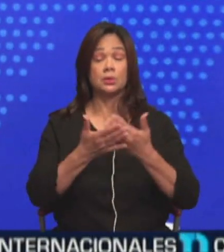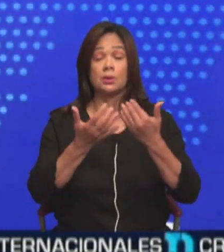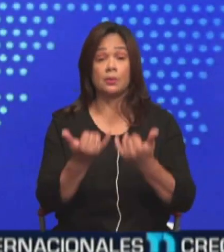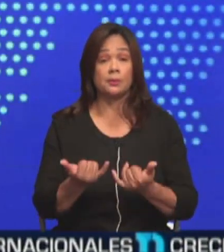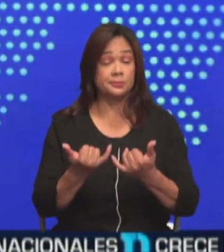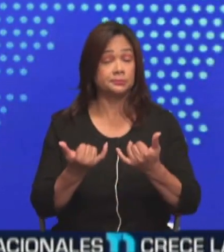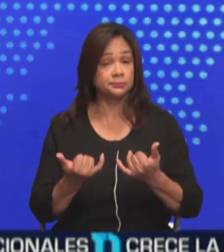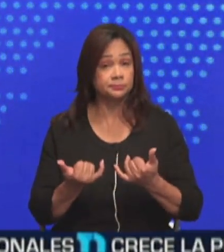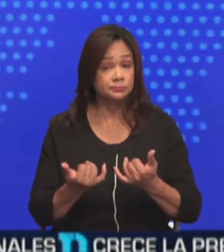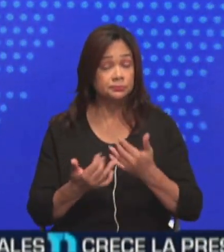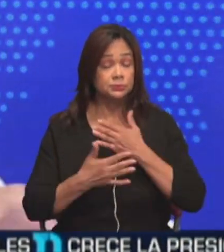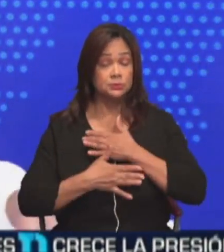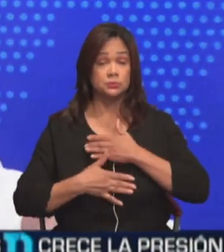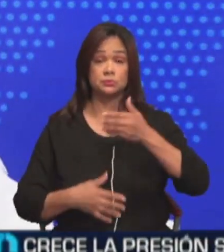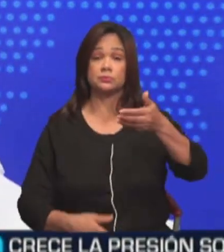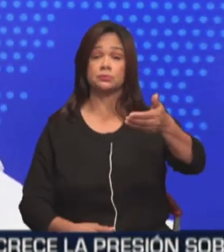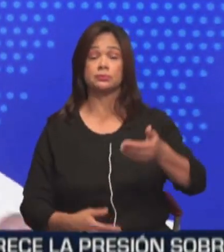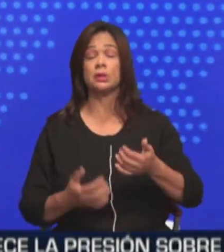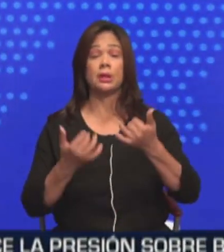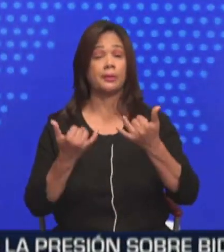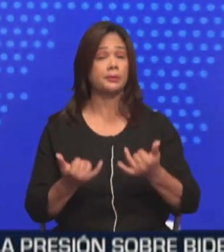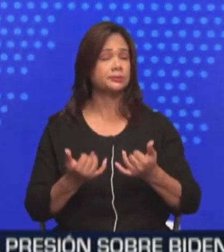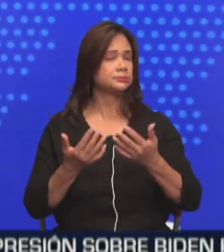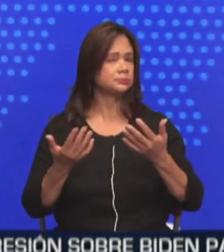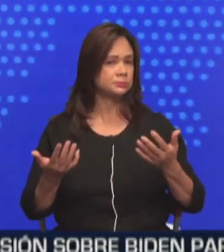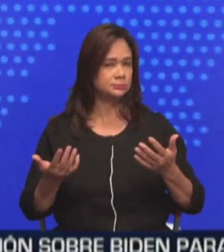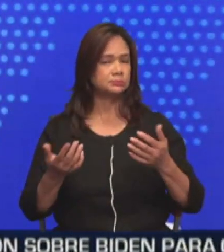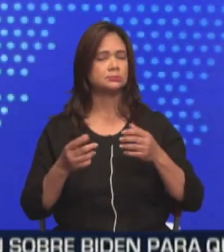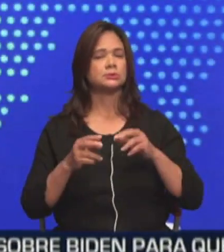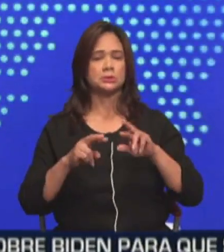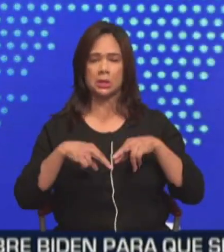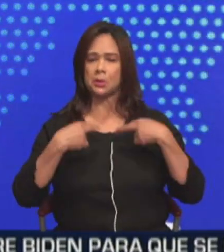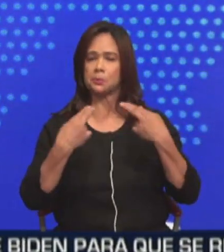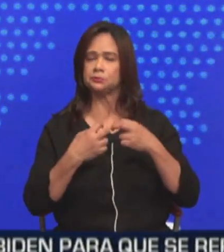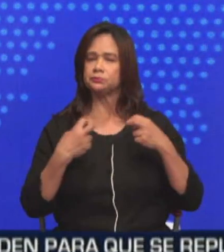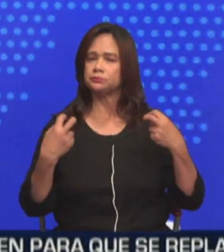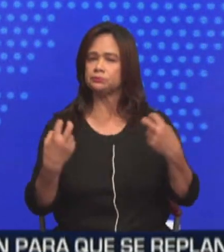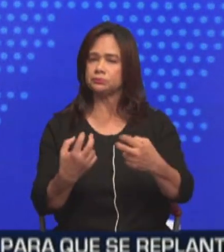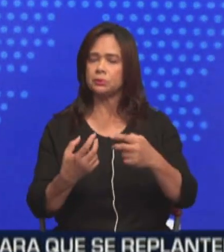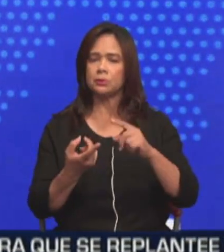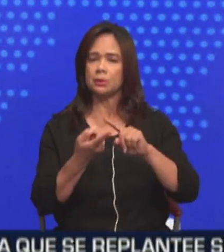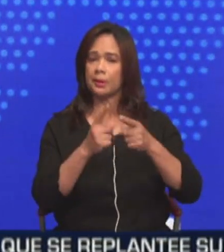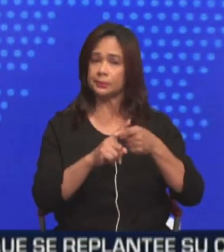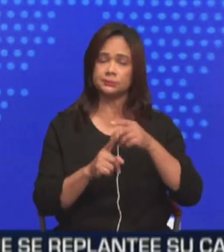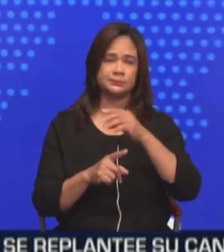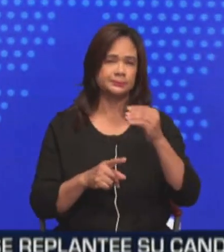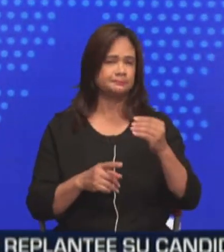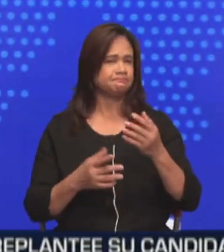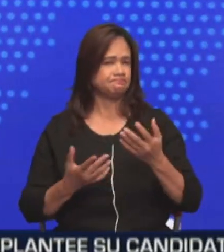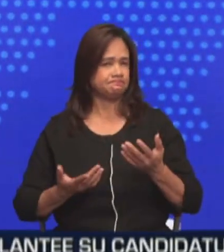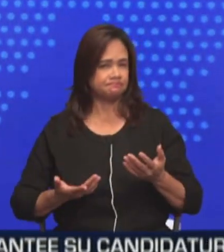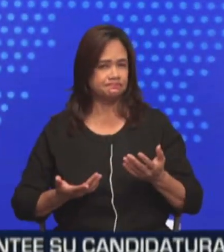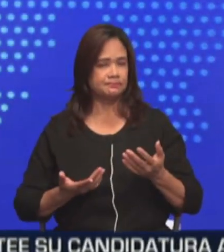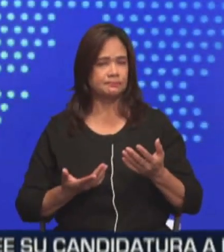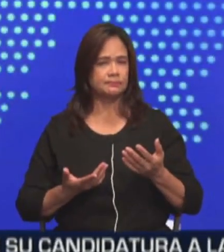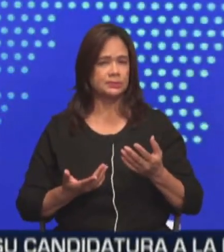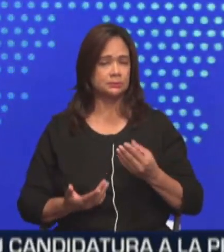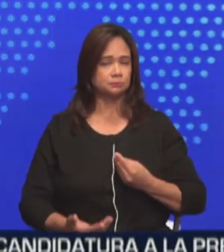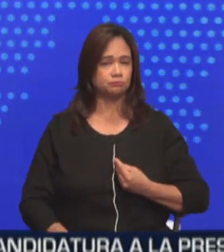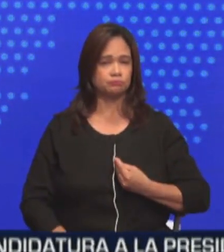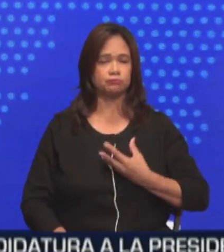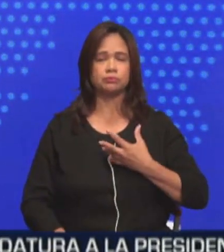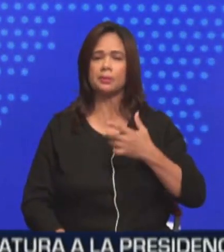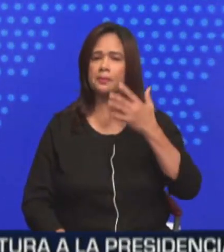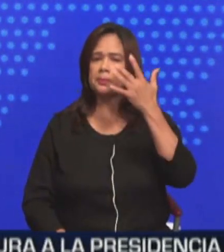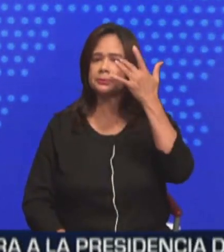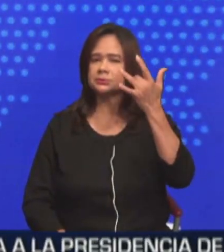Me place muchísimo recibir en esta mesa de trabajo a un gran amigo, pero sobre todo un gran inspirador. ¿Por